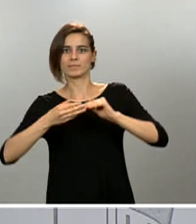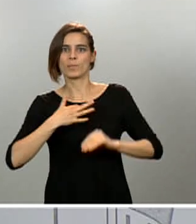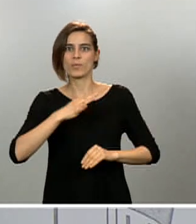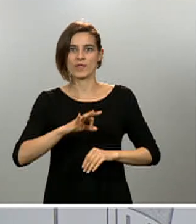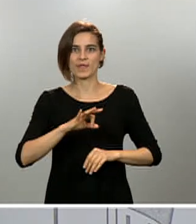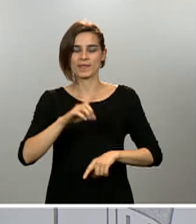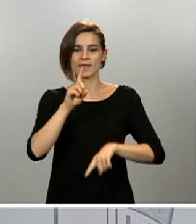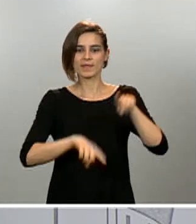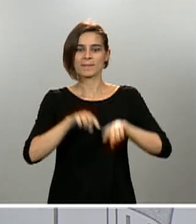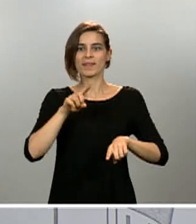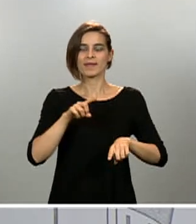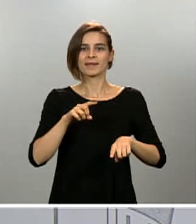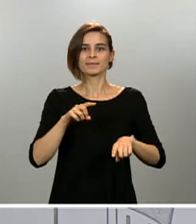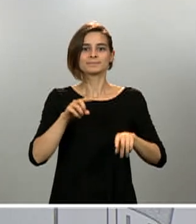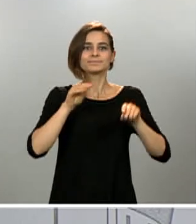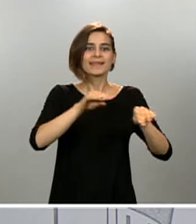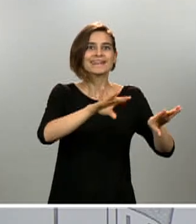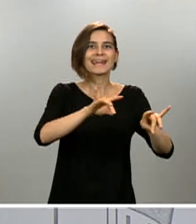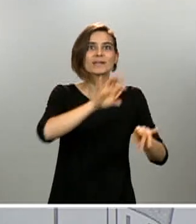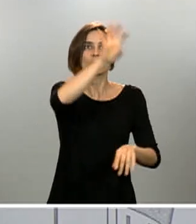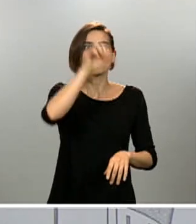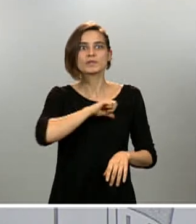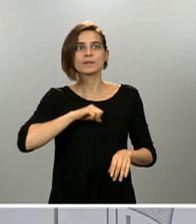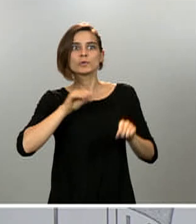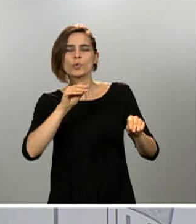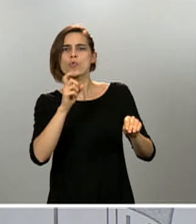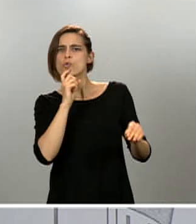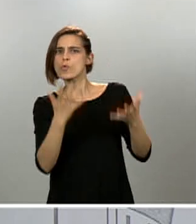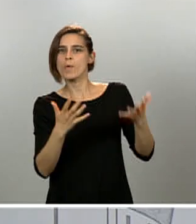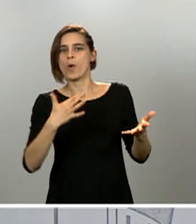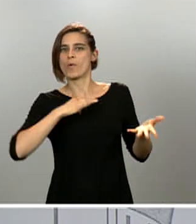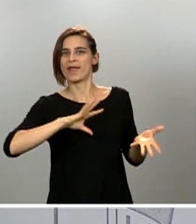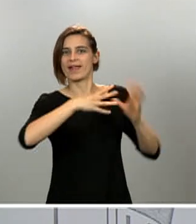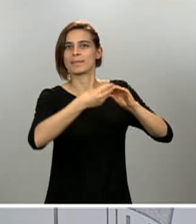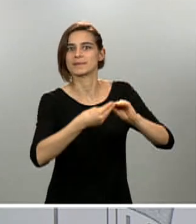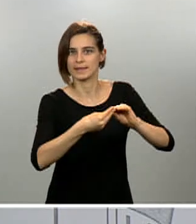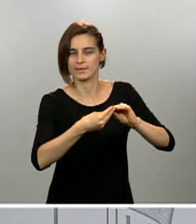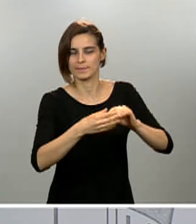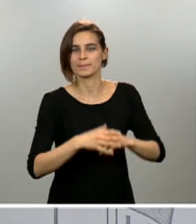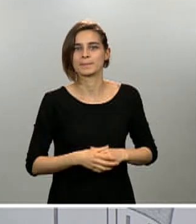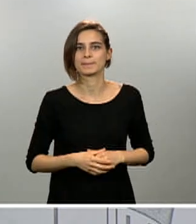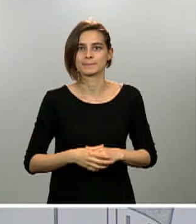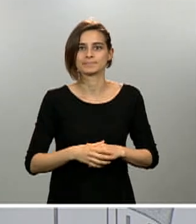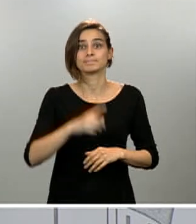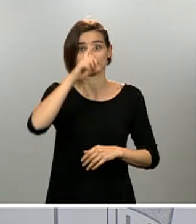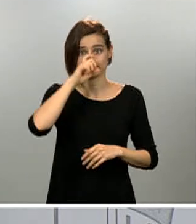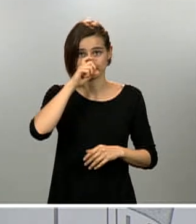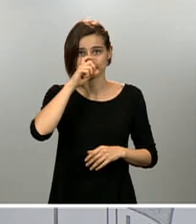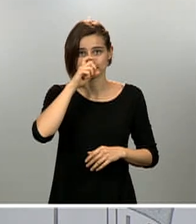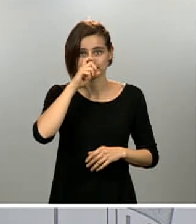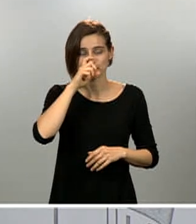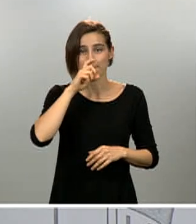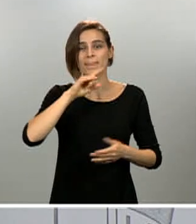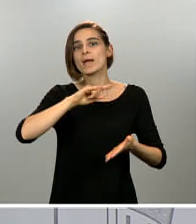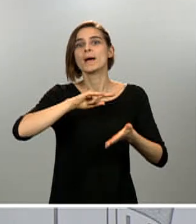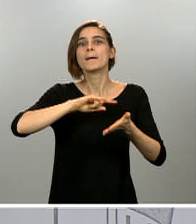realidad epidemiológica de los territorios. En este sentido, reiterar también y recordar que la unidad de referencia que establece el plan es la provincia o la